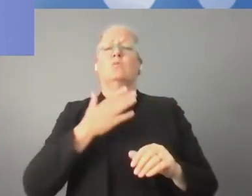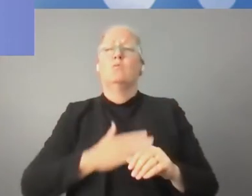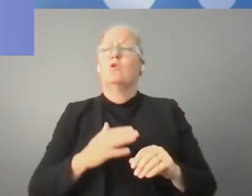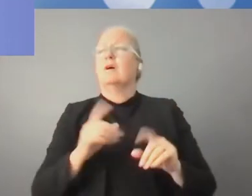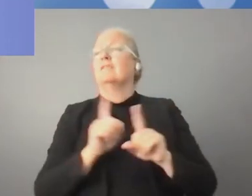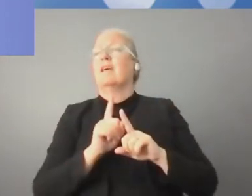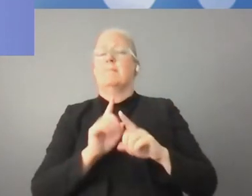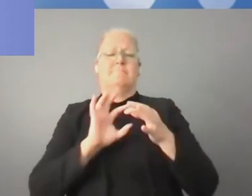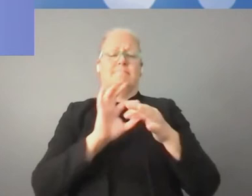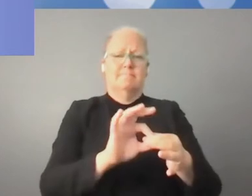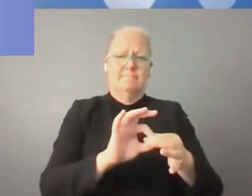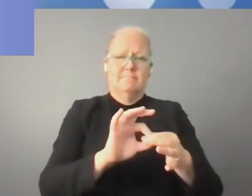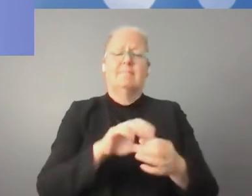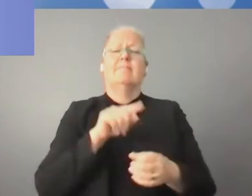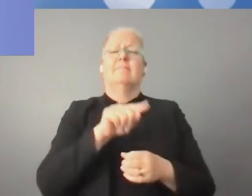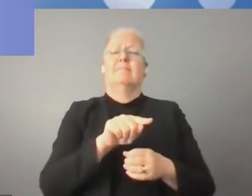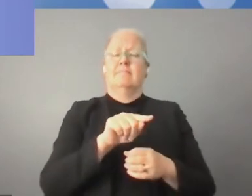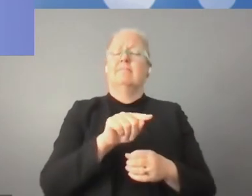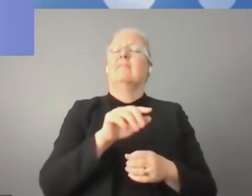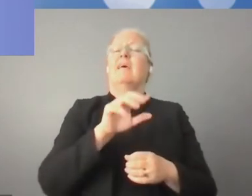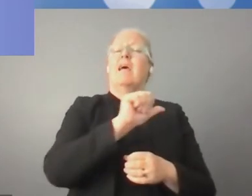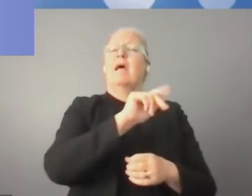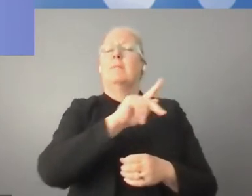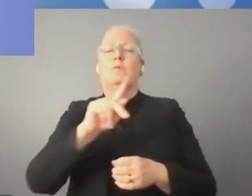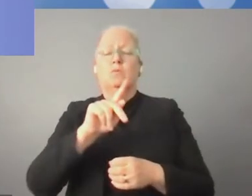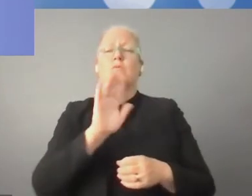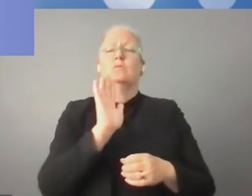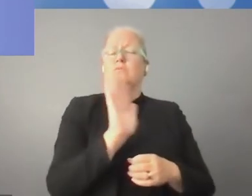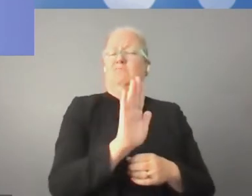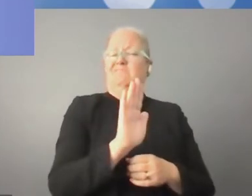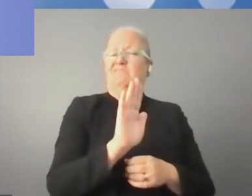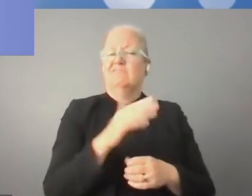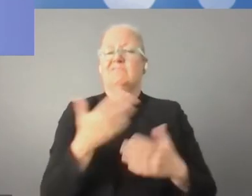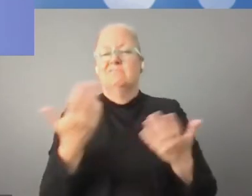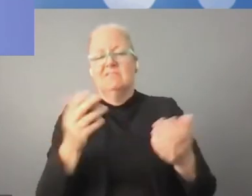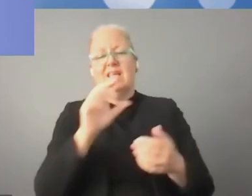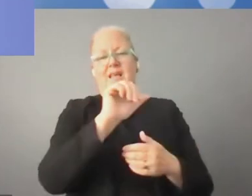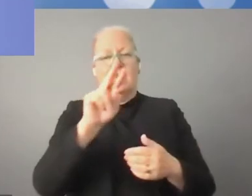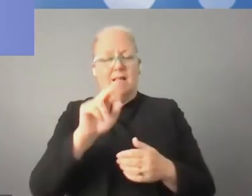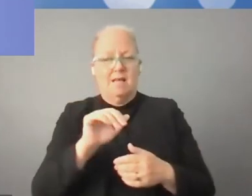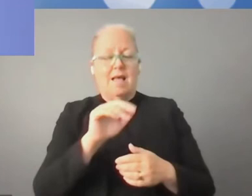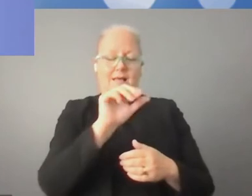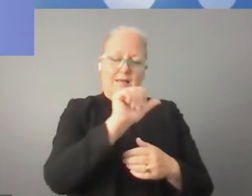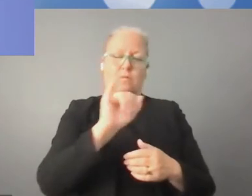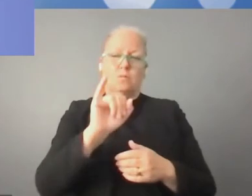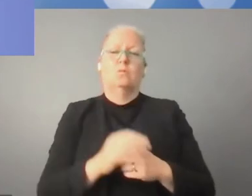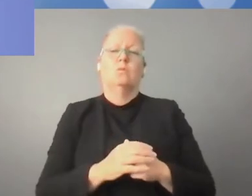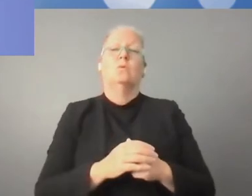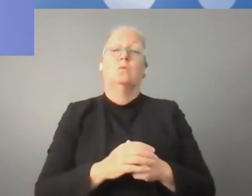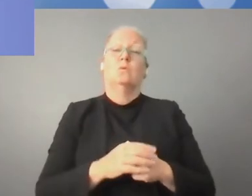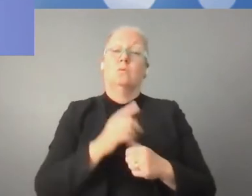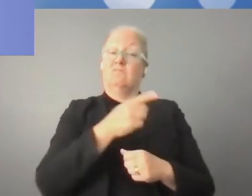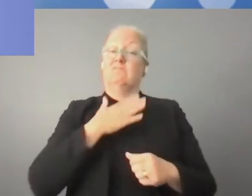nos ayudarán a solucionar este aspecto. Tenemos muchas esperanzas también con la presidencia de